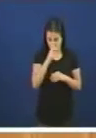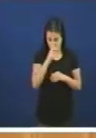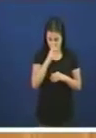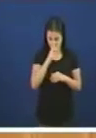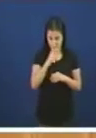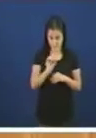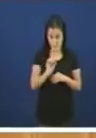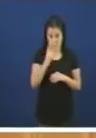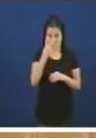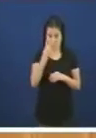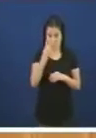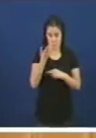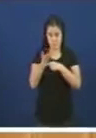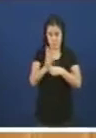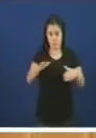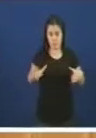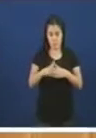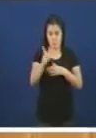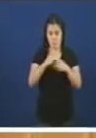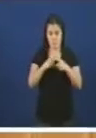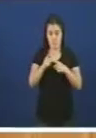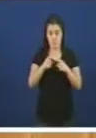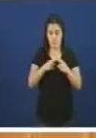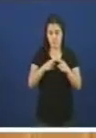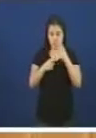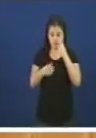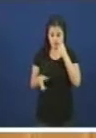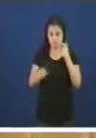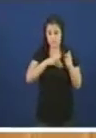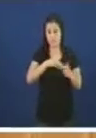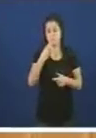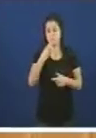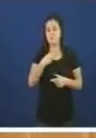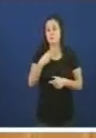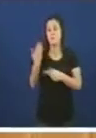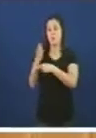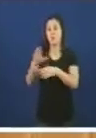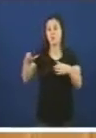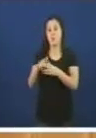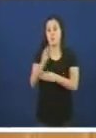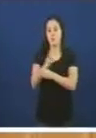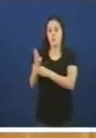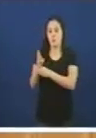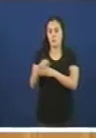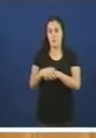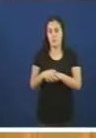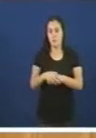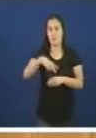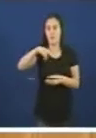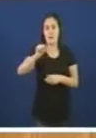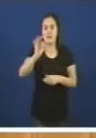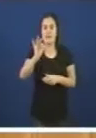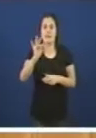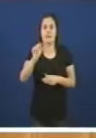do Grupo Parlamentar do BNG as nosas condolencias a voceira habitual do Partido Popular nestes debates, a diputada Natalia Barros.